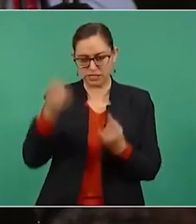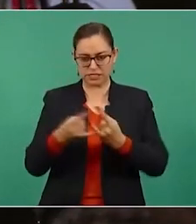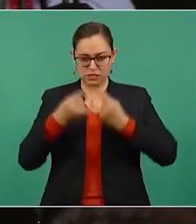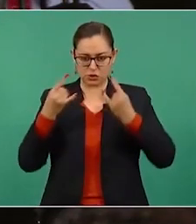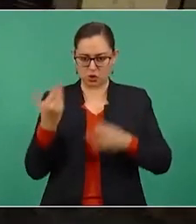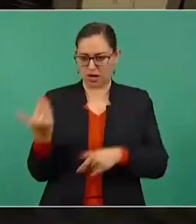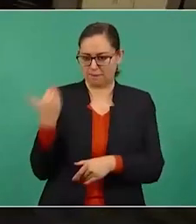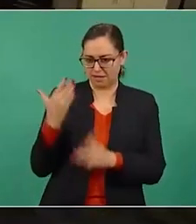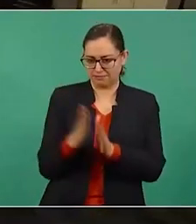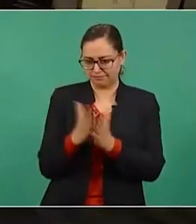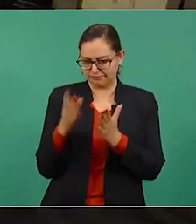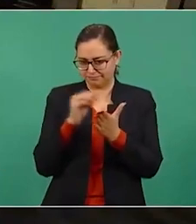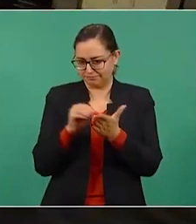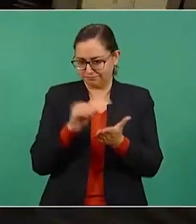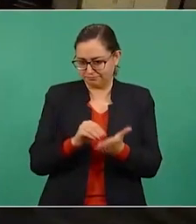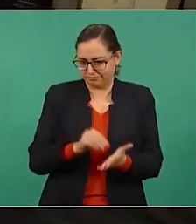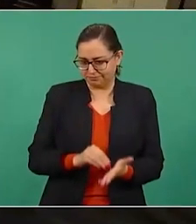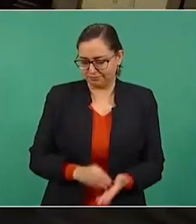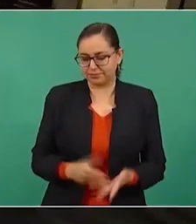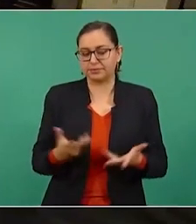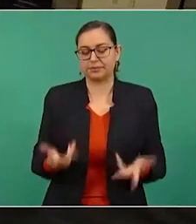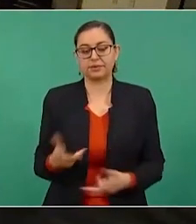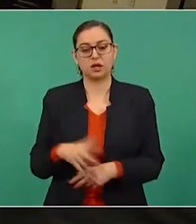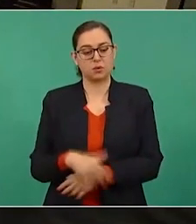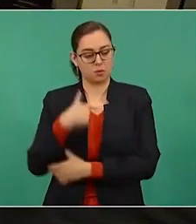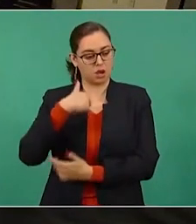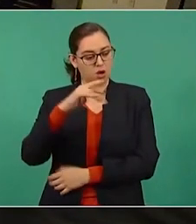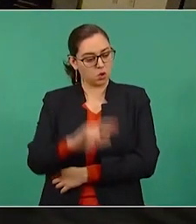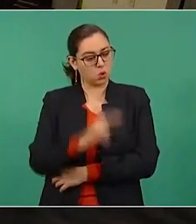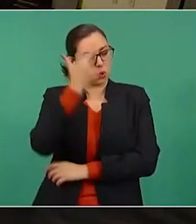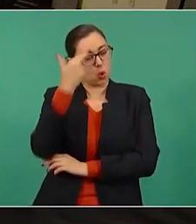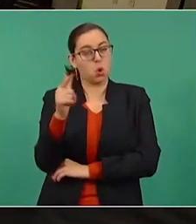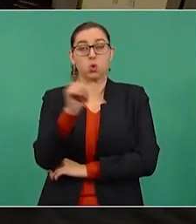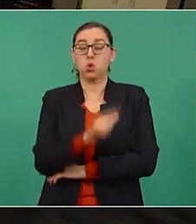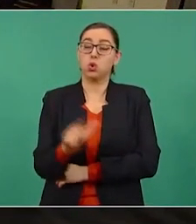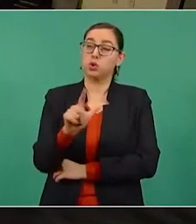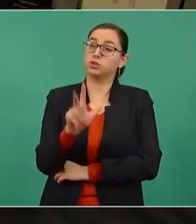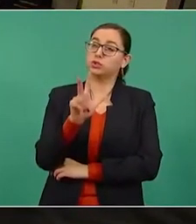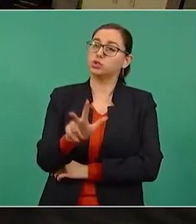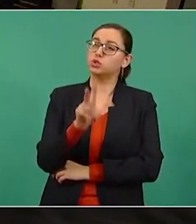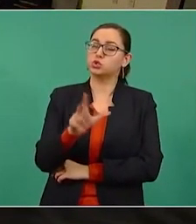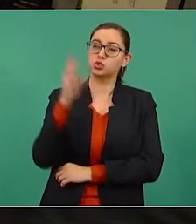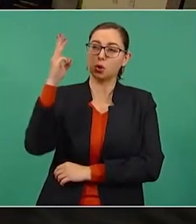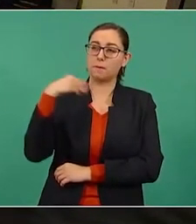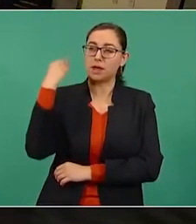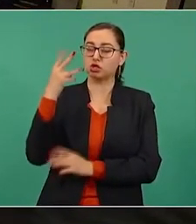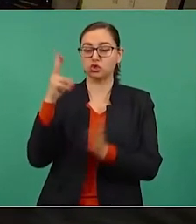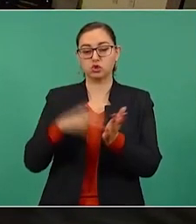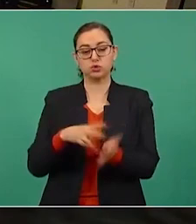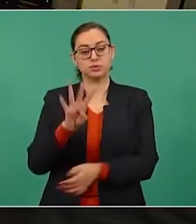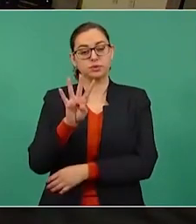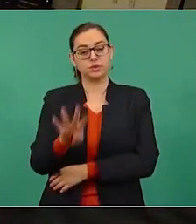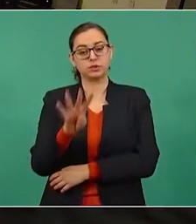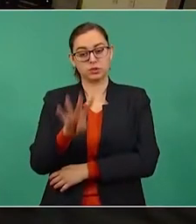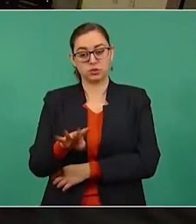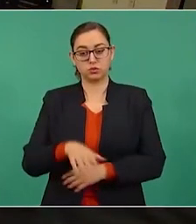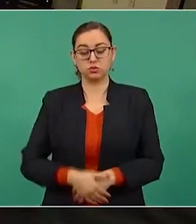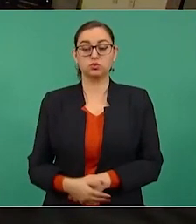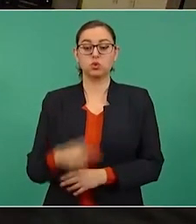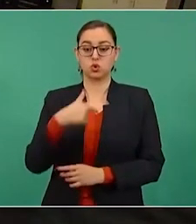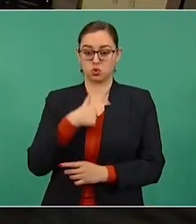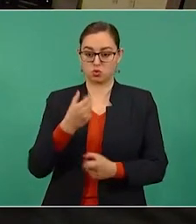libro más reciente. Recuerdo que el lunes 18 de marzo de 2019, mientras ofrecía yo mi